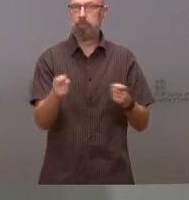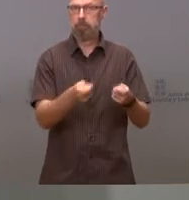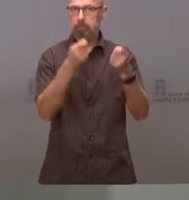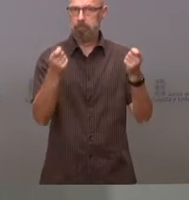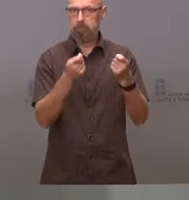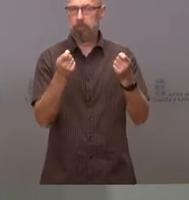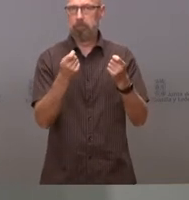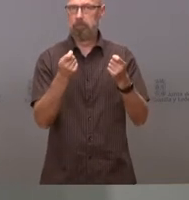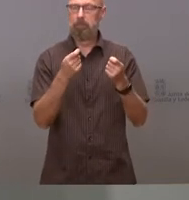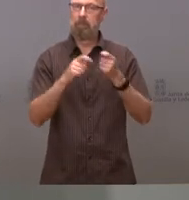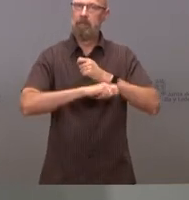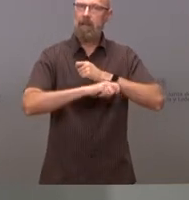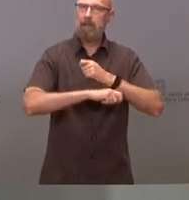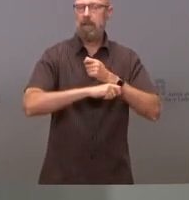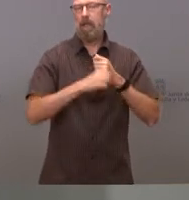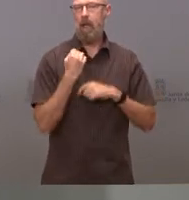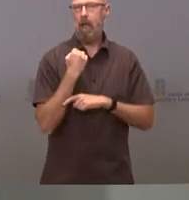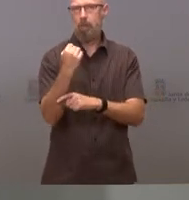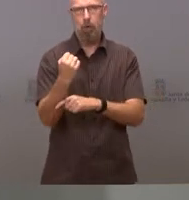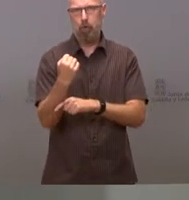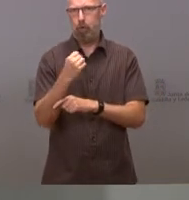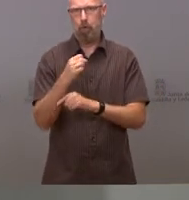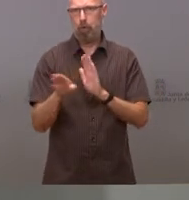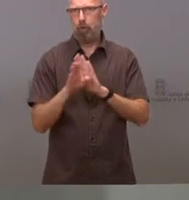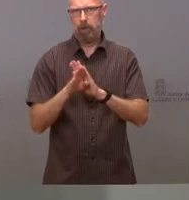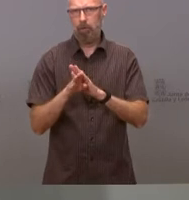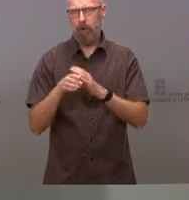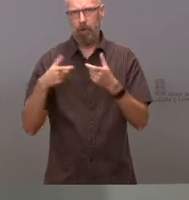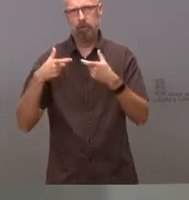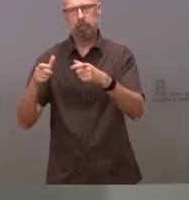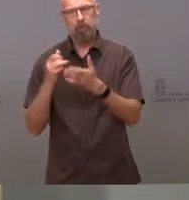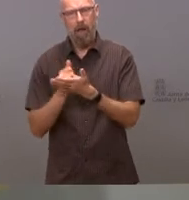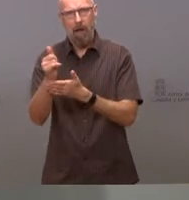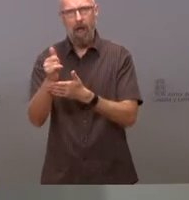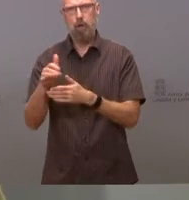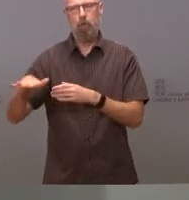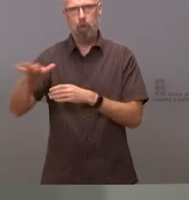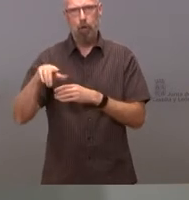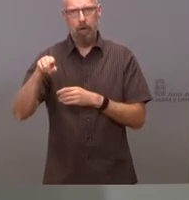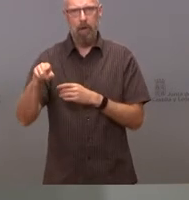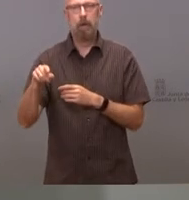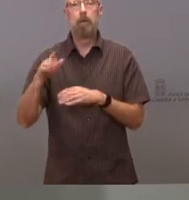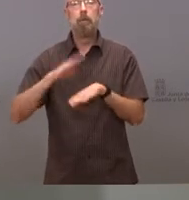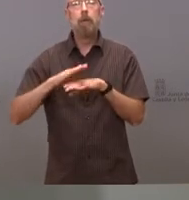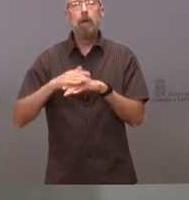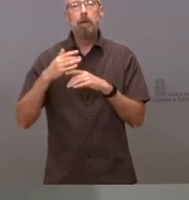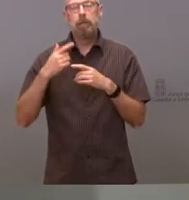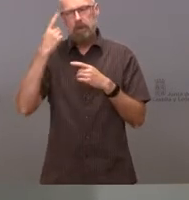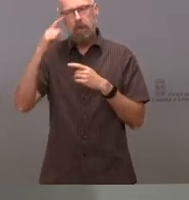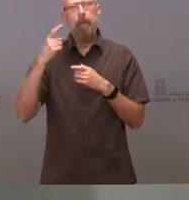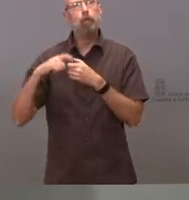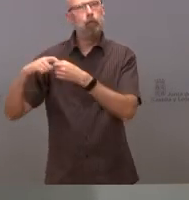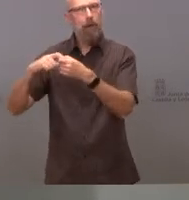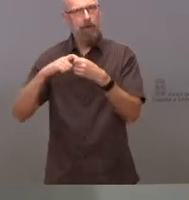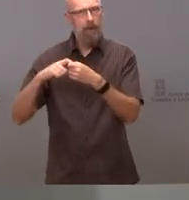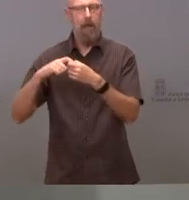estrategia de apoyo continuado al sector ganadero en la zona para asegurarnos que, más allá de la solidaridad, que